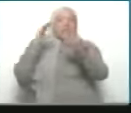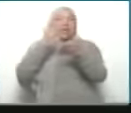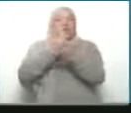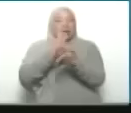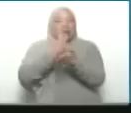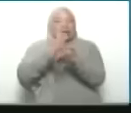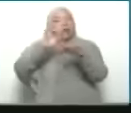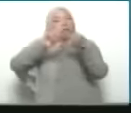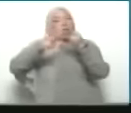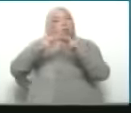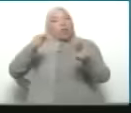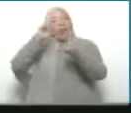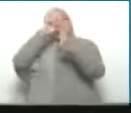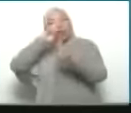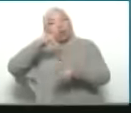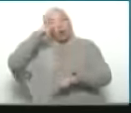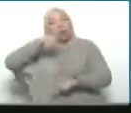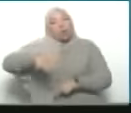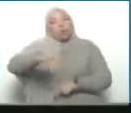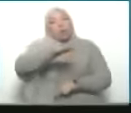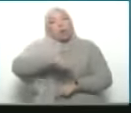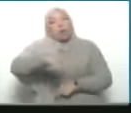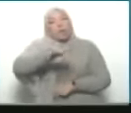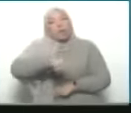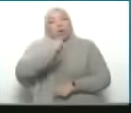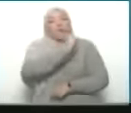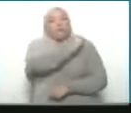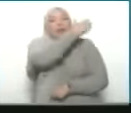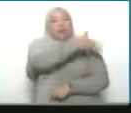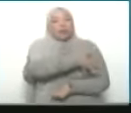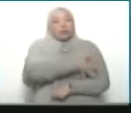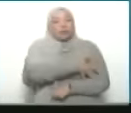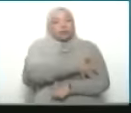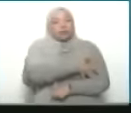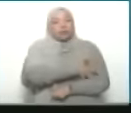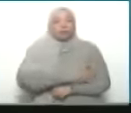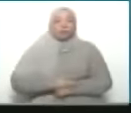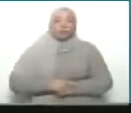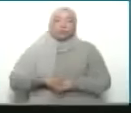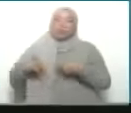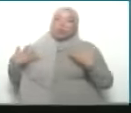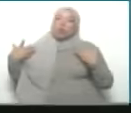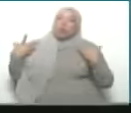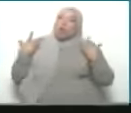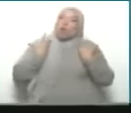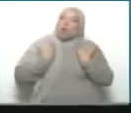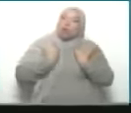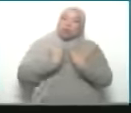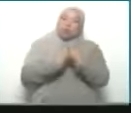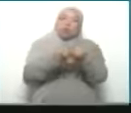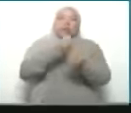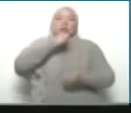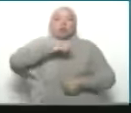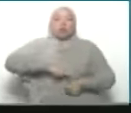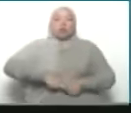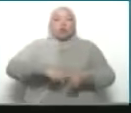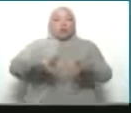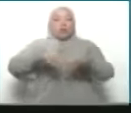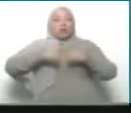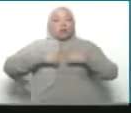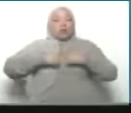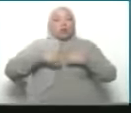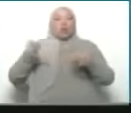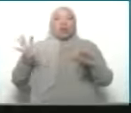pacífica y que se respete al pueblo de Palestina, así que acompañamos la posición histórica que ha tomado